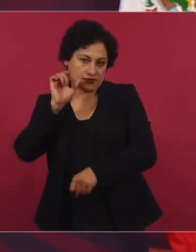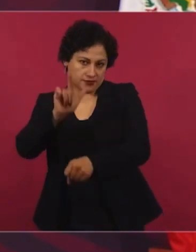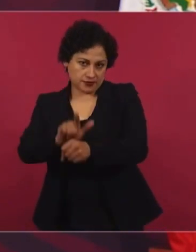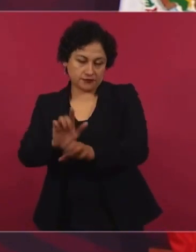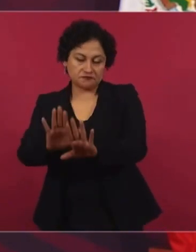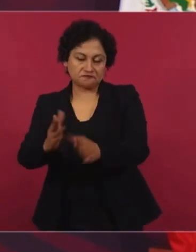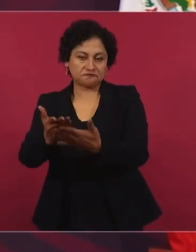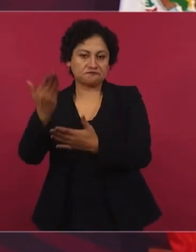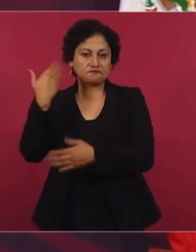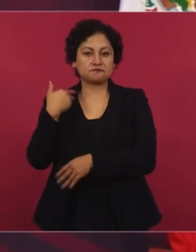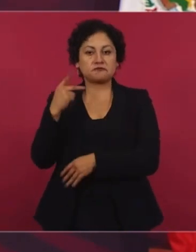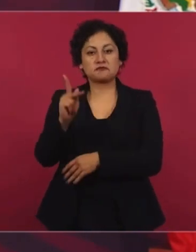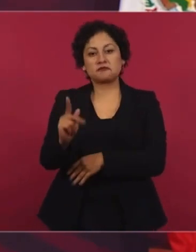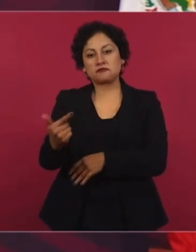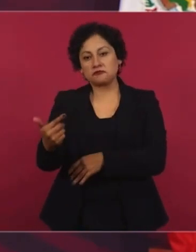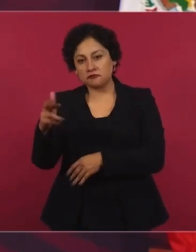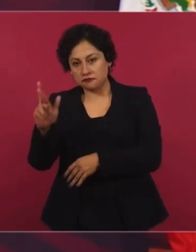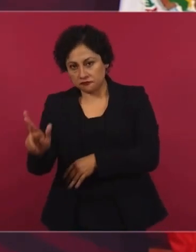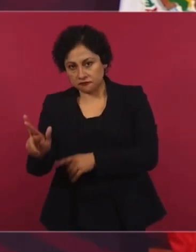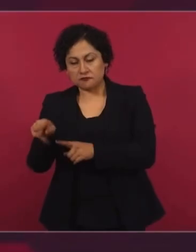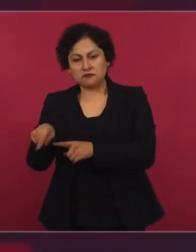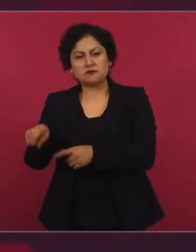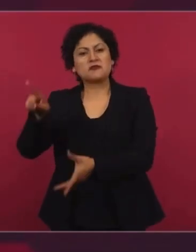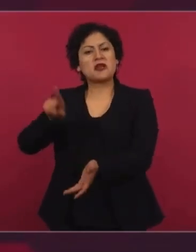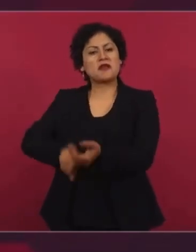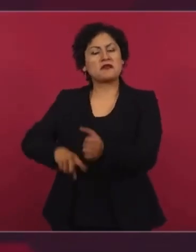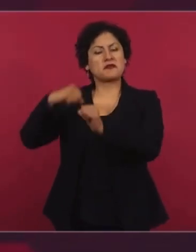el señor